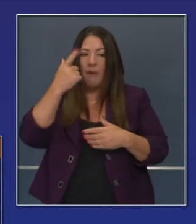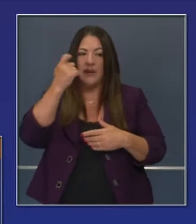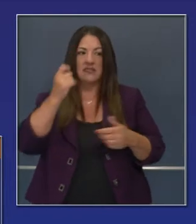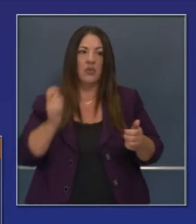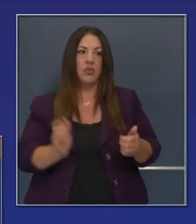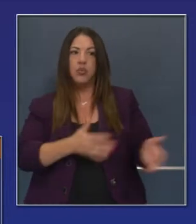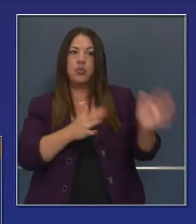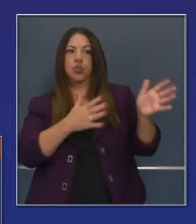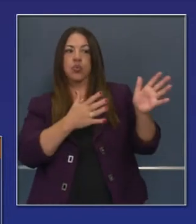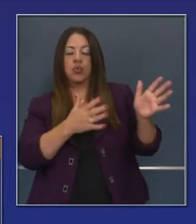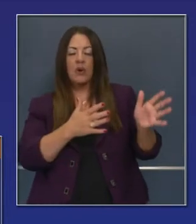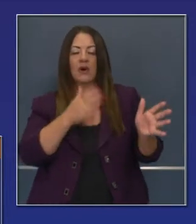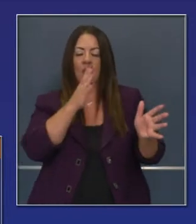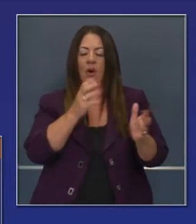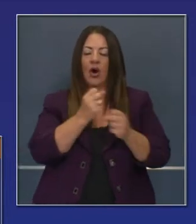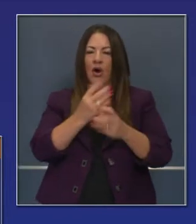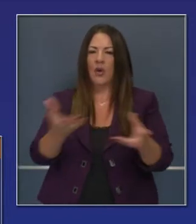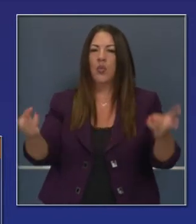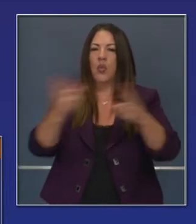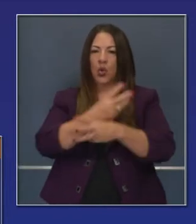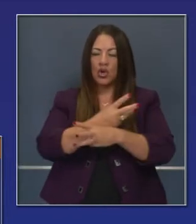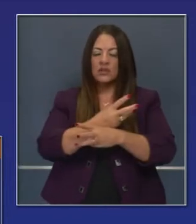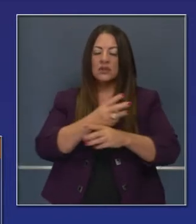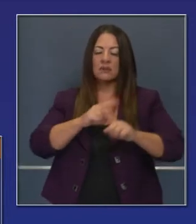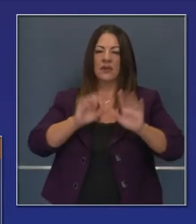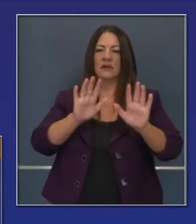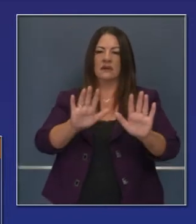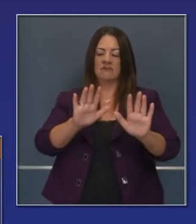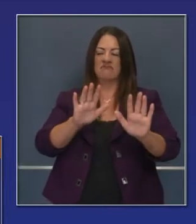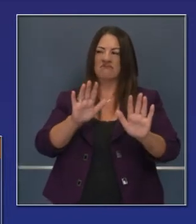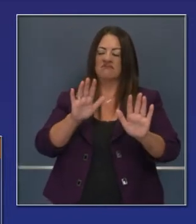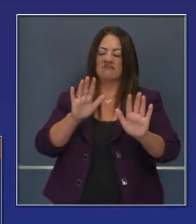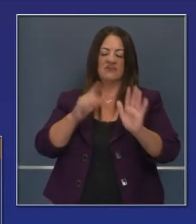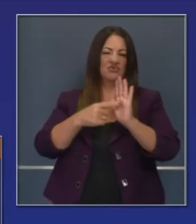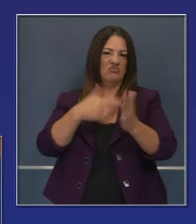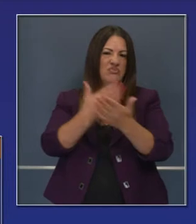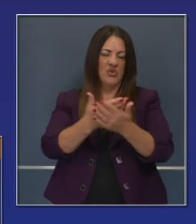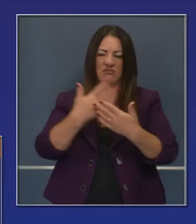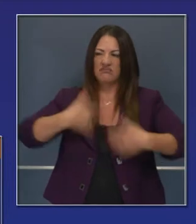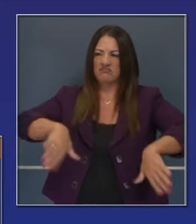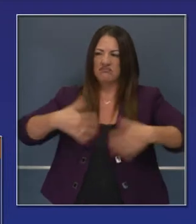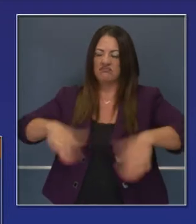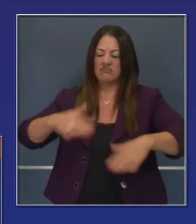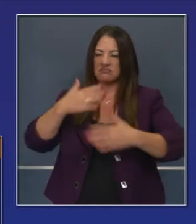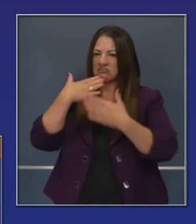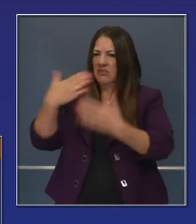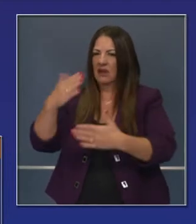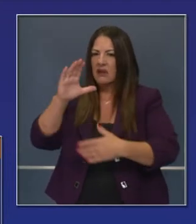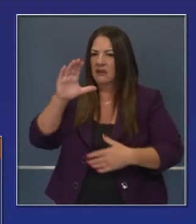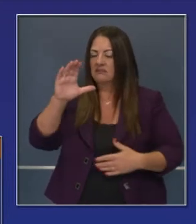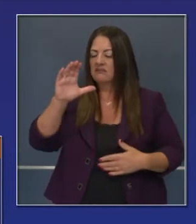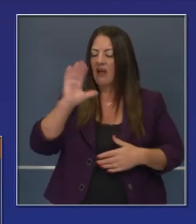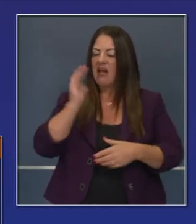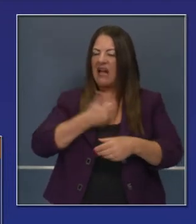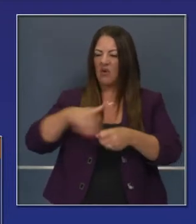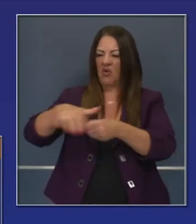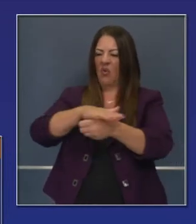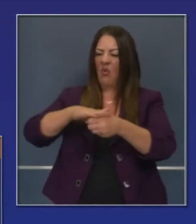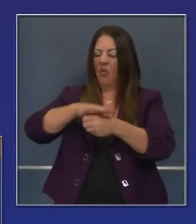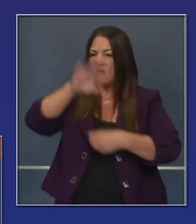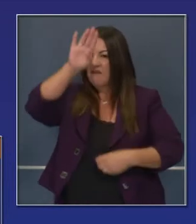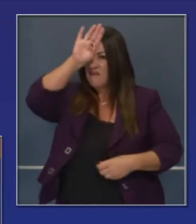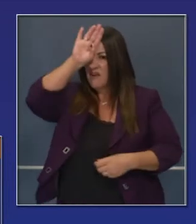estas ráfagas de viento de más de 80 millas por hora. Testamento, reitero, de la labor extraordinaria hecha por